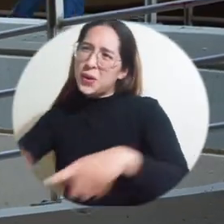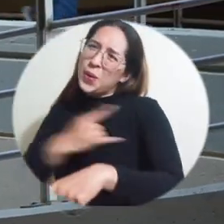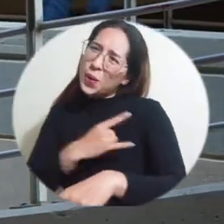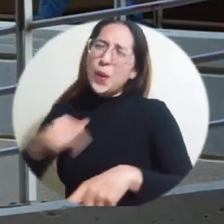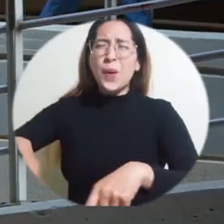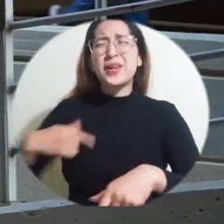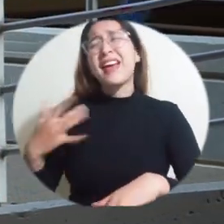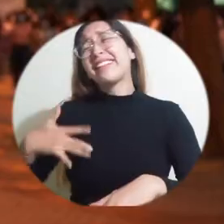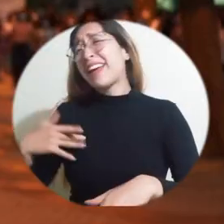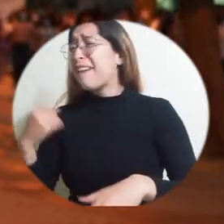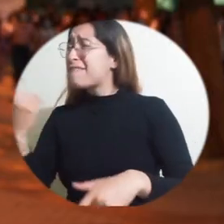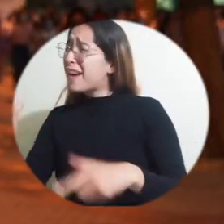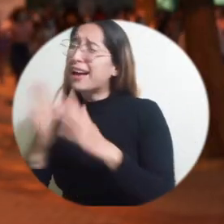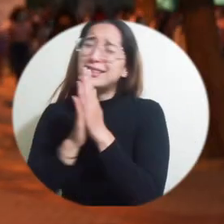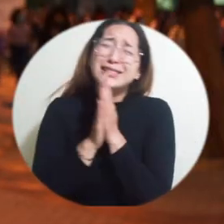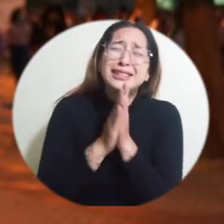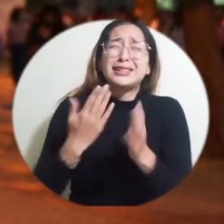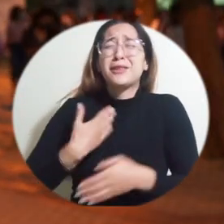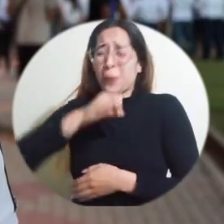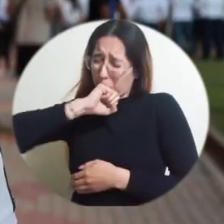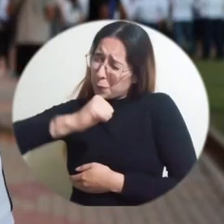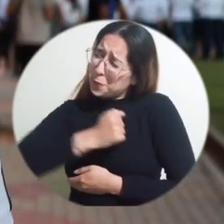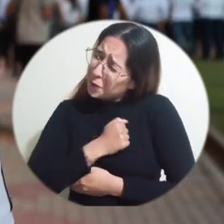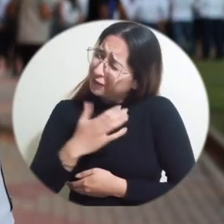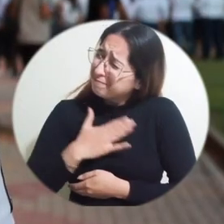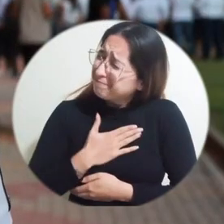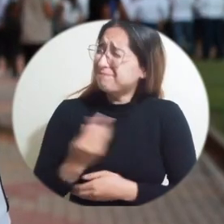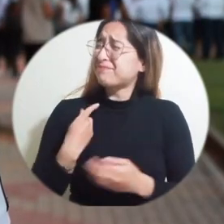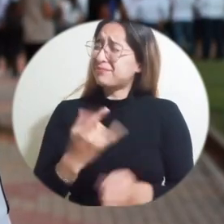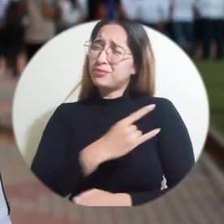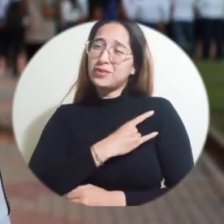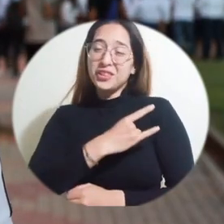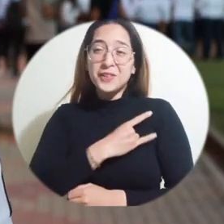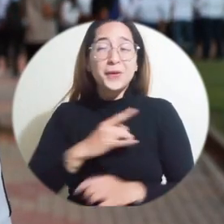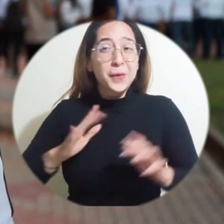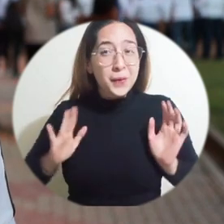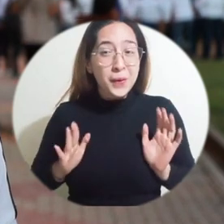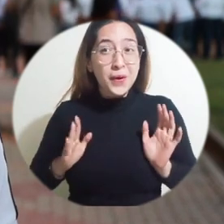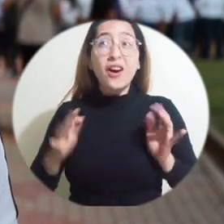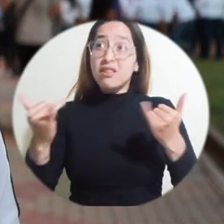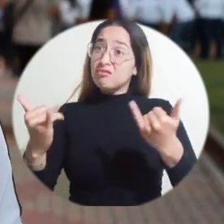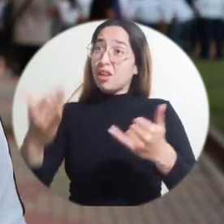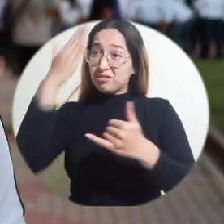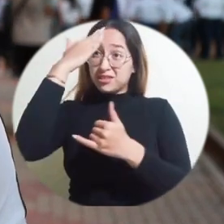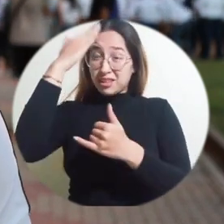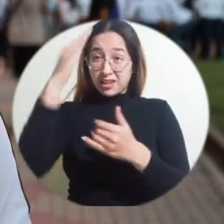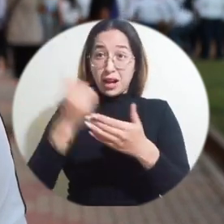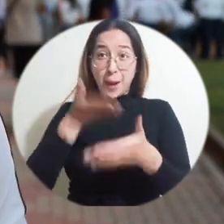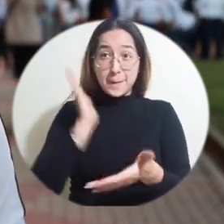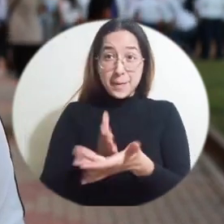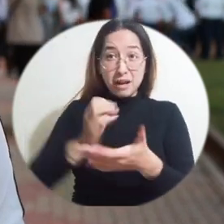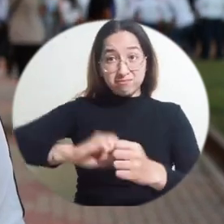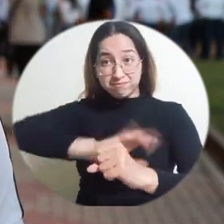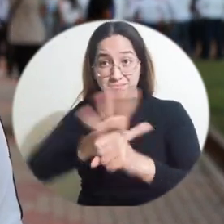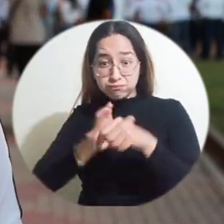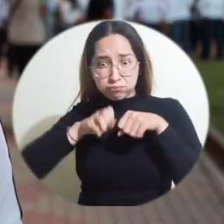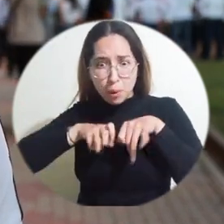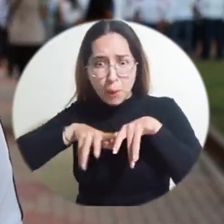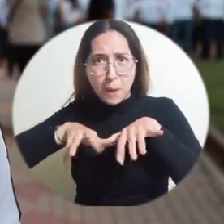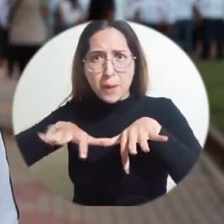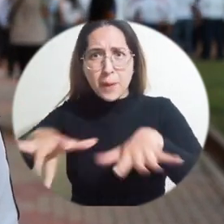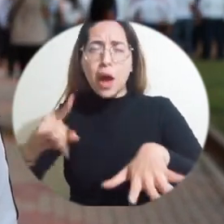universidad, mi alma mater y aquí estamos de nuevo. Desde el principio de esta pandemia la universidad tomó medidas muy